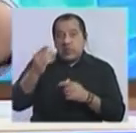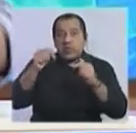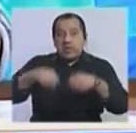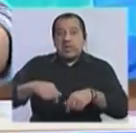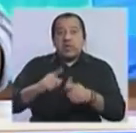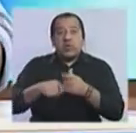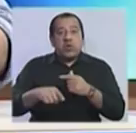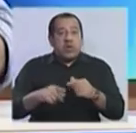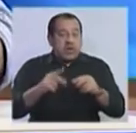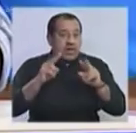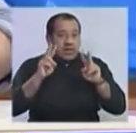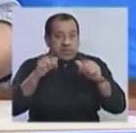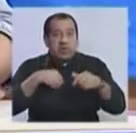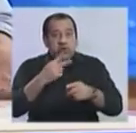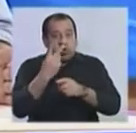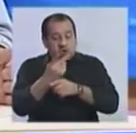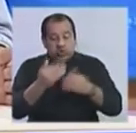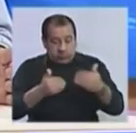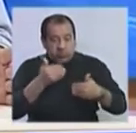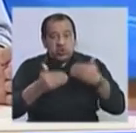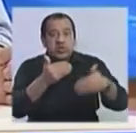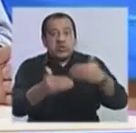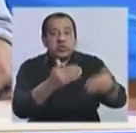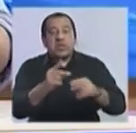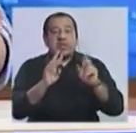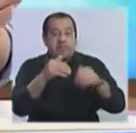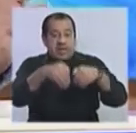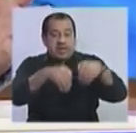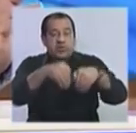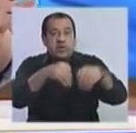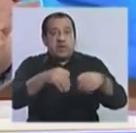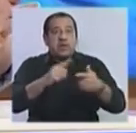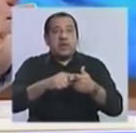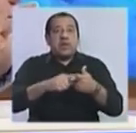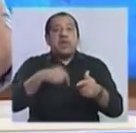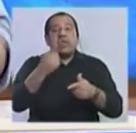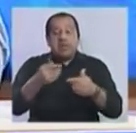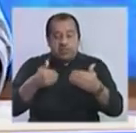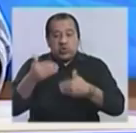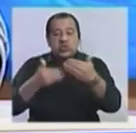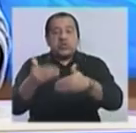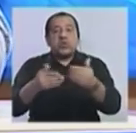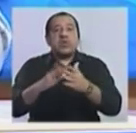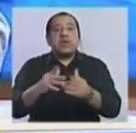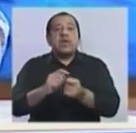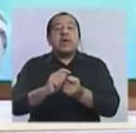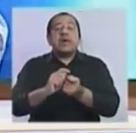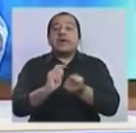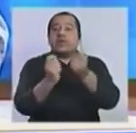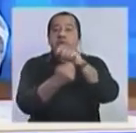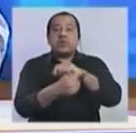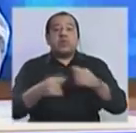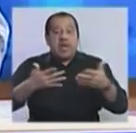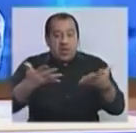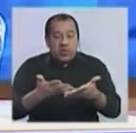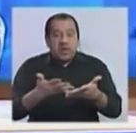en paralelo dos procesos, el electoral, puramente, y el proceso de renovación. Ahora estamos parados